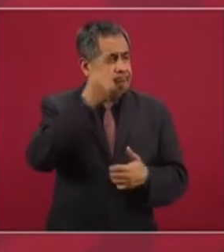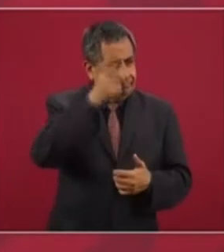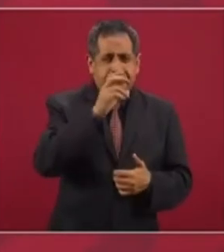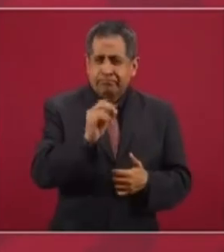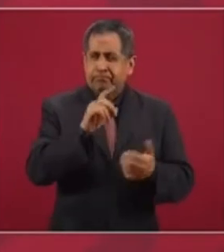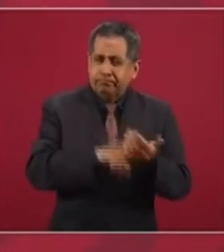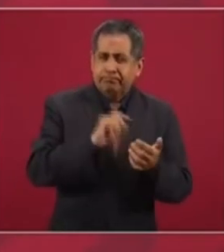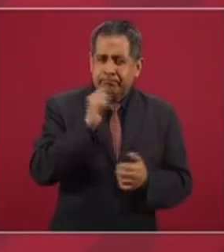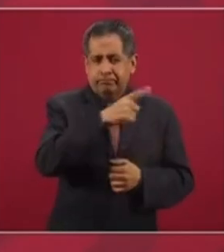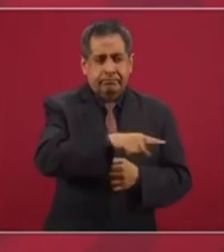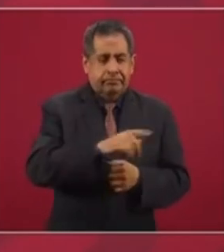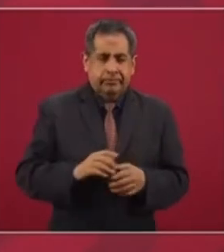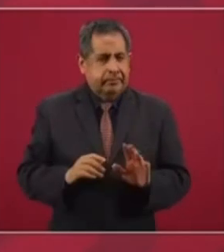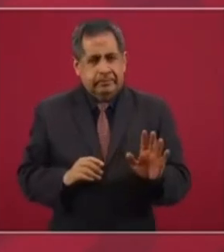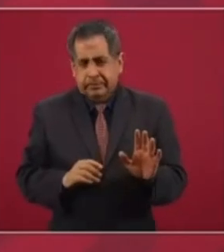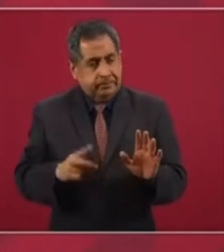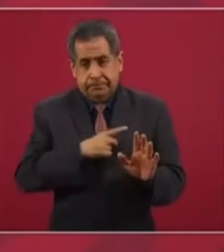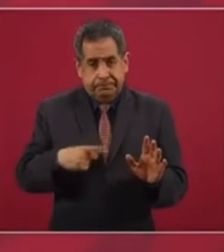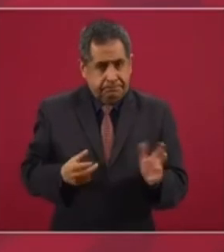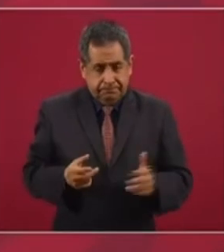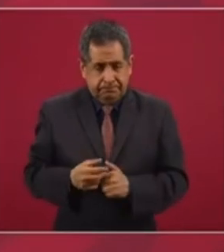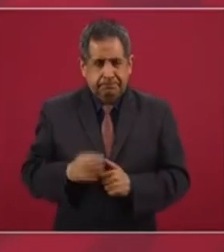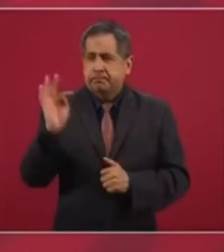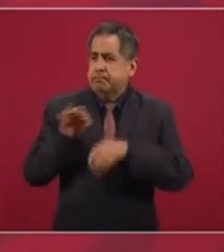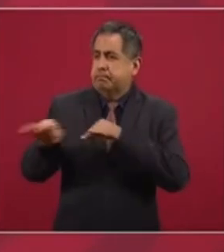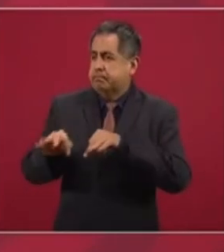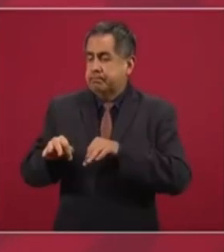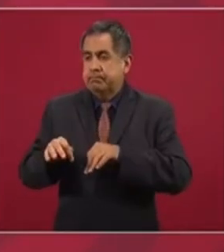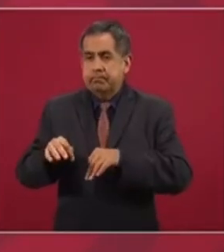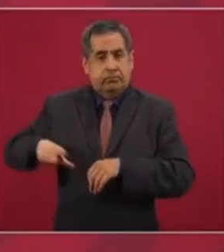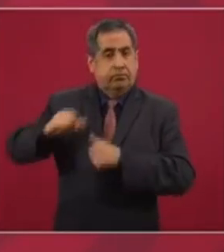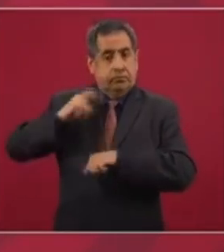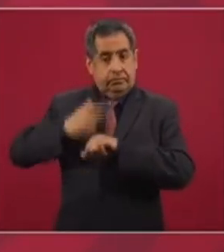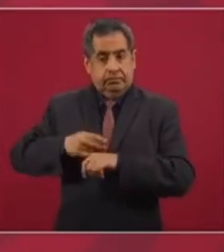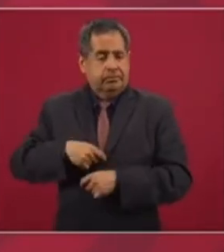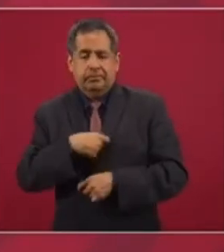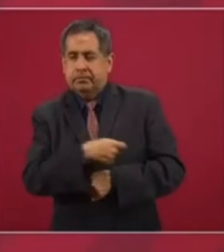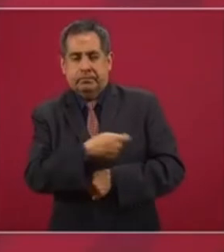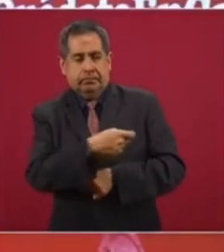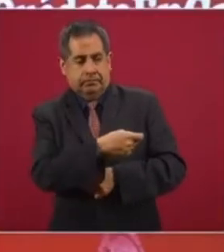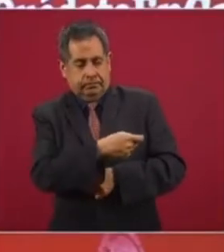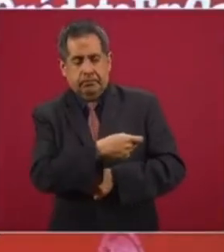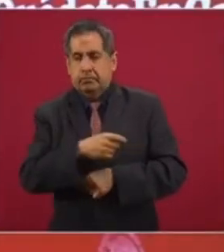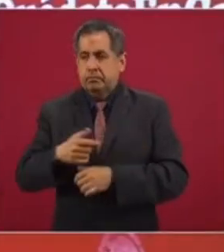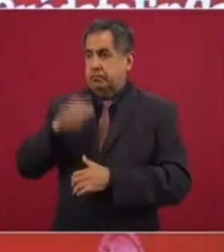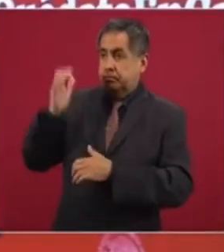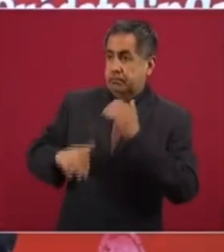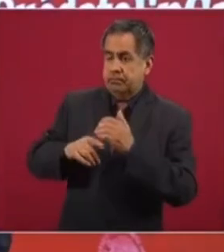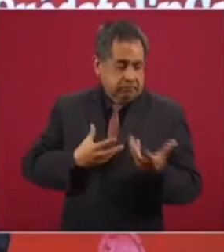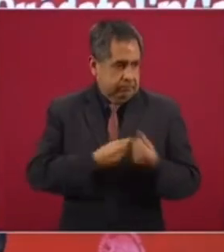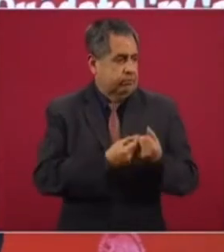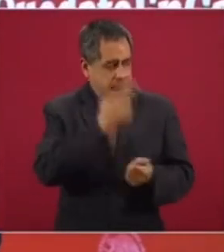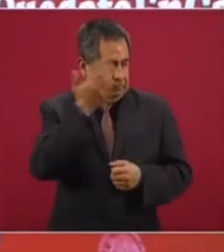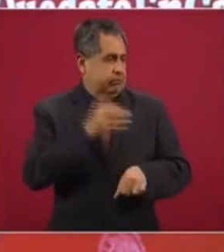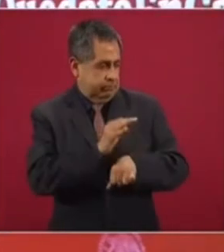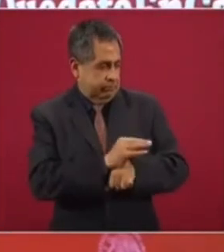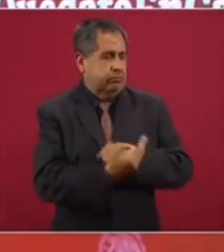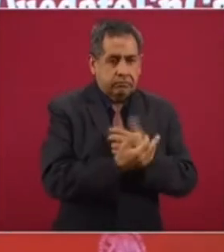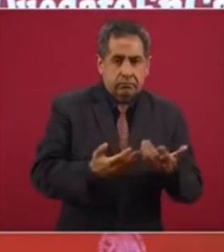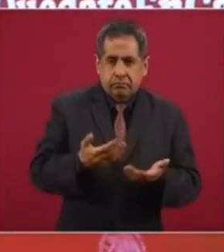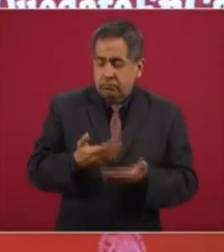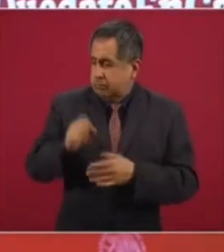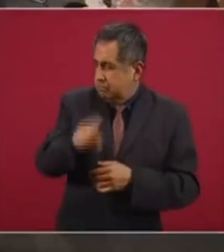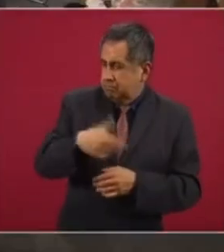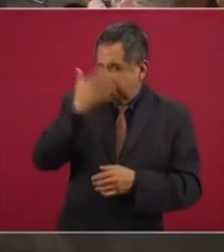o con gentes que puedan significar compromisos de intereses. No sé si